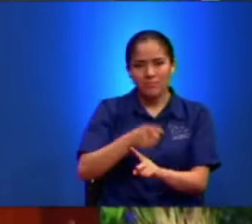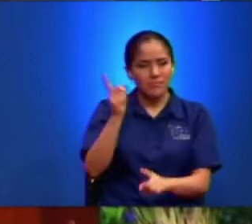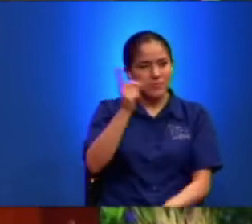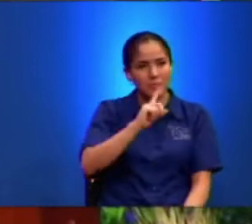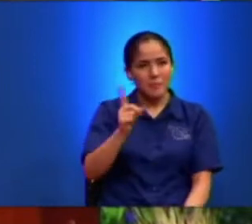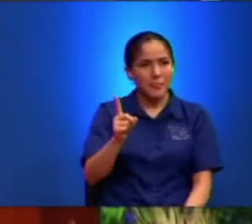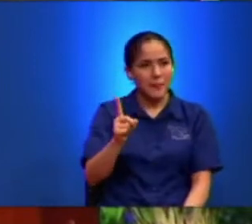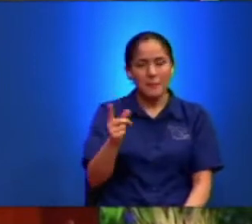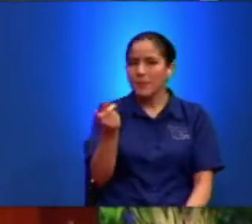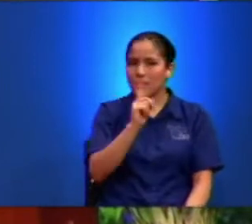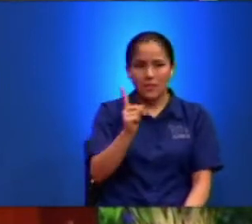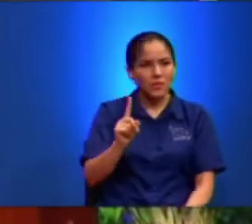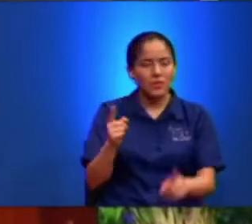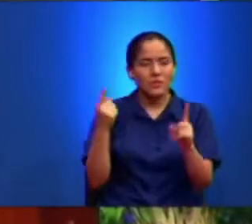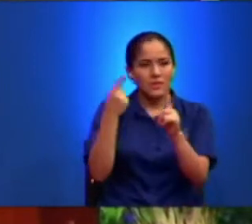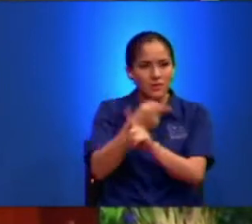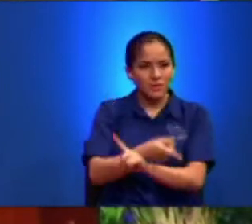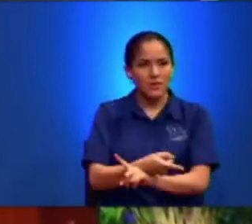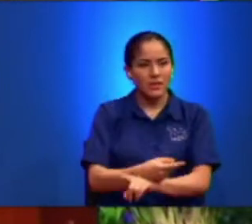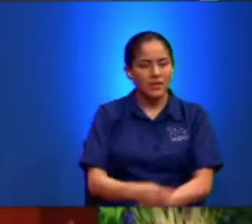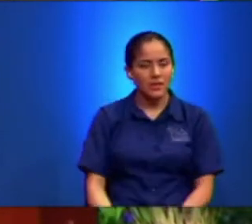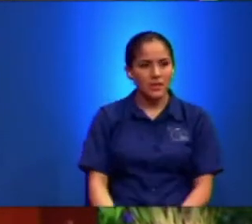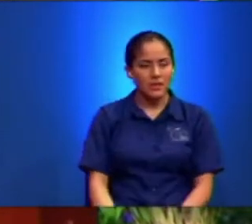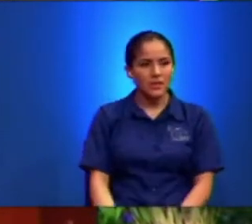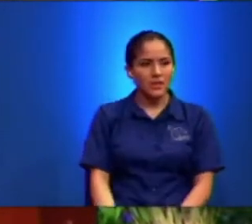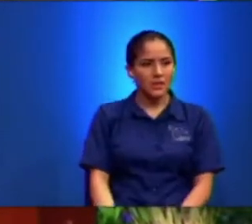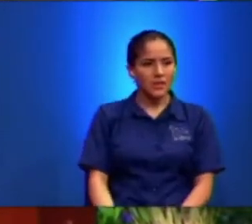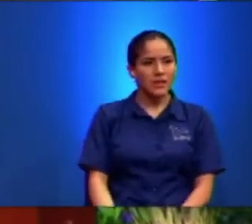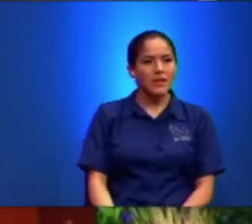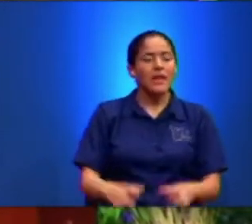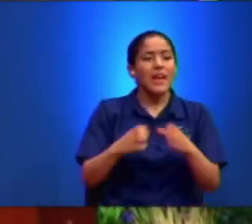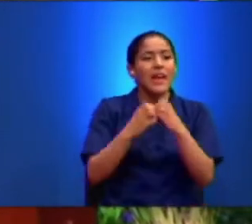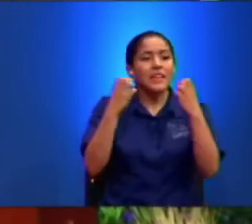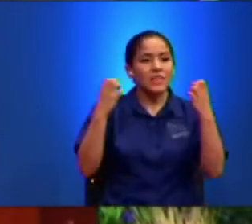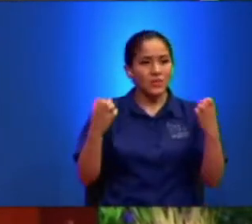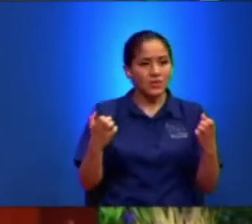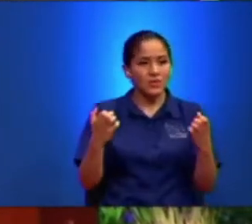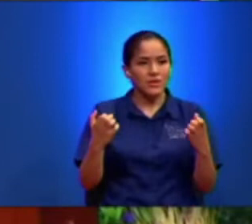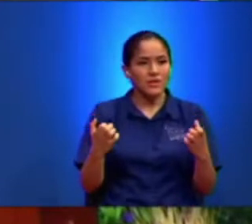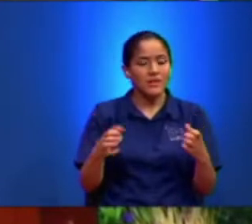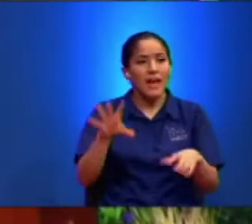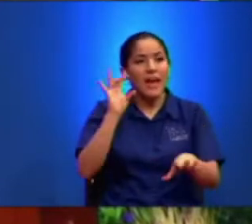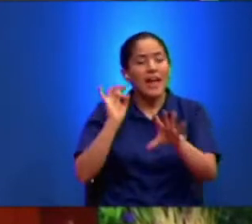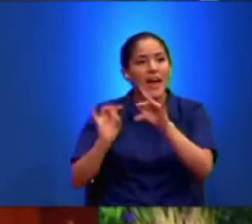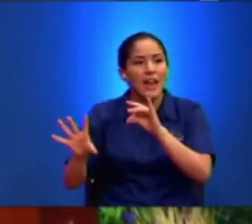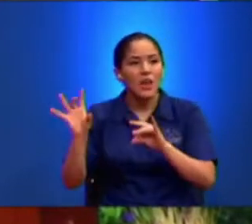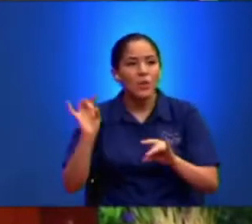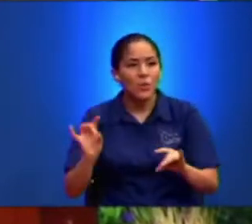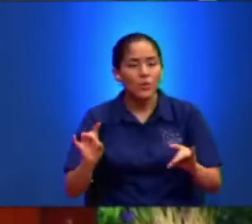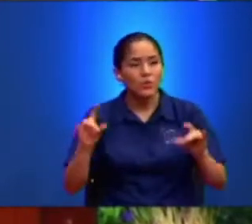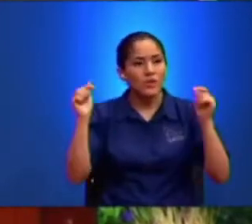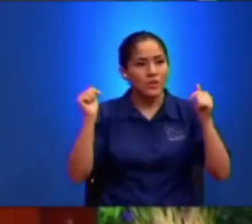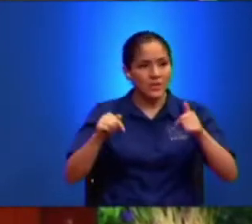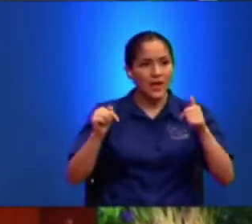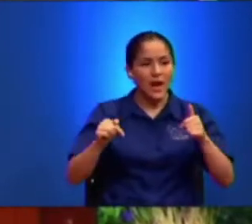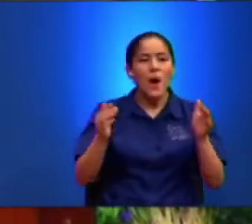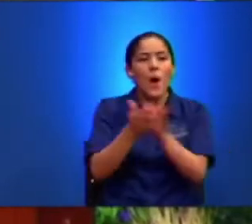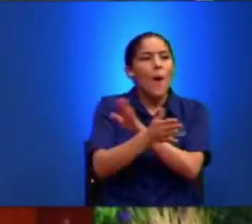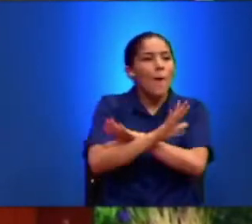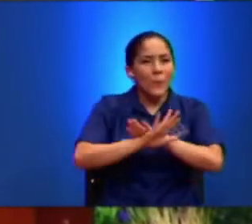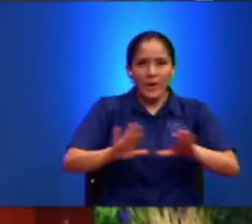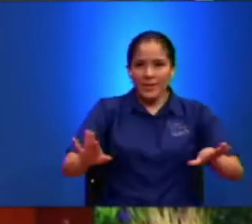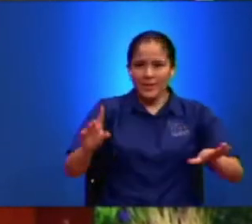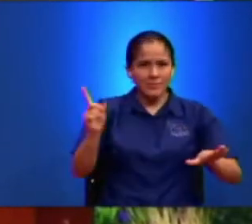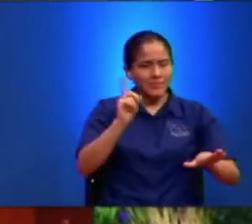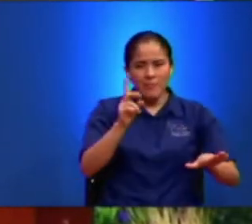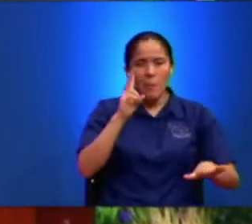No Se Equivoca Entonces Él Dijo Algunos De Los Que Están Aquí No Verán Yo Miro A